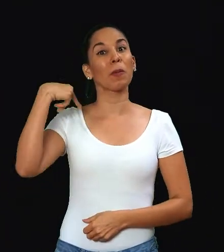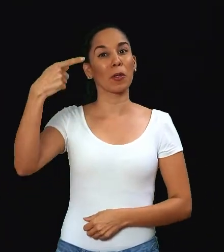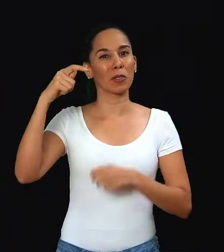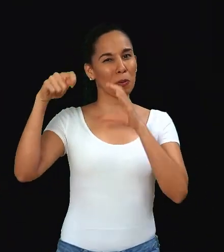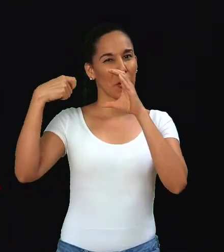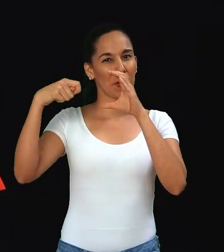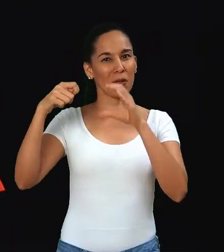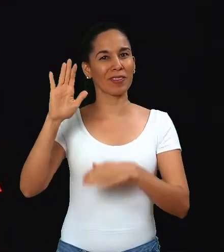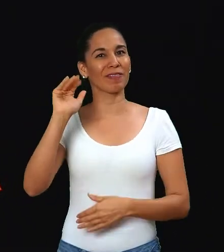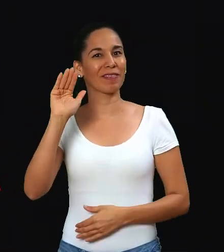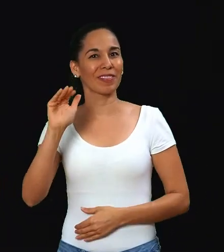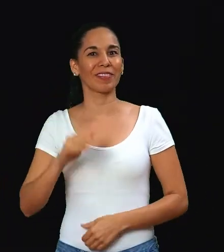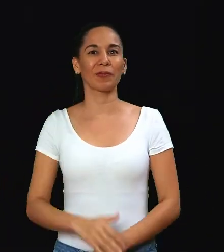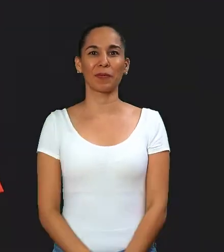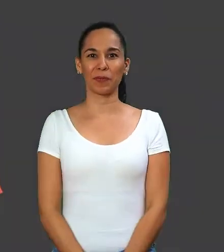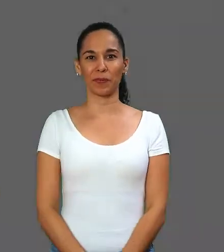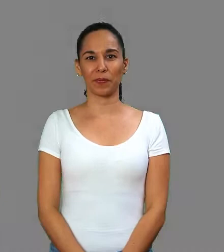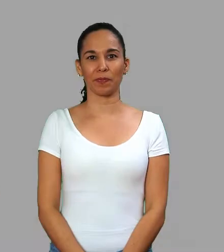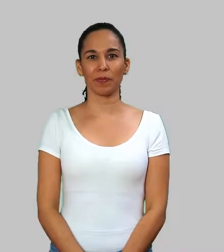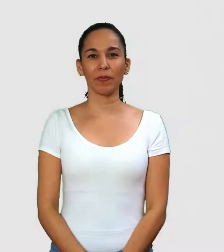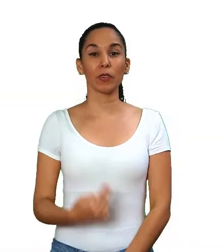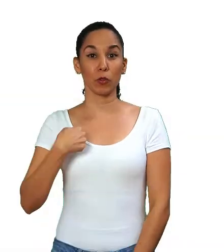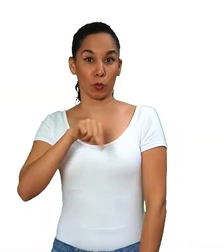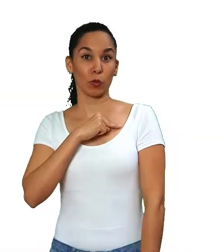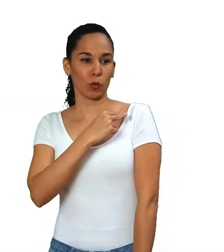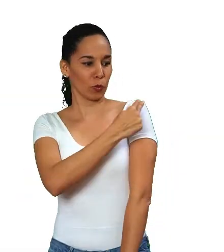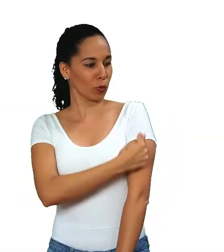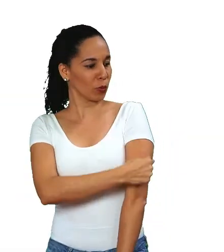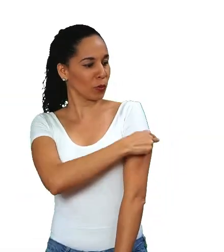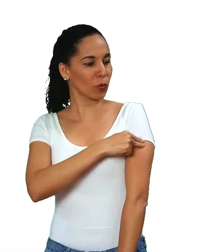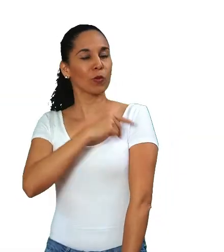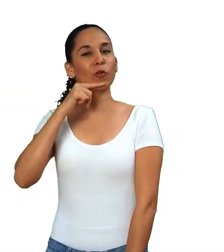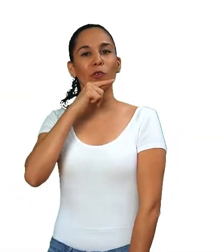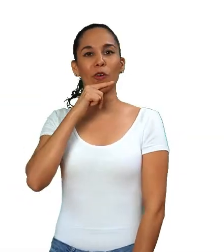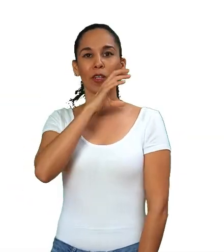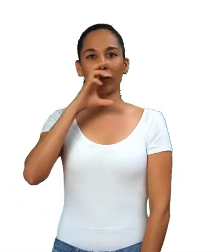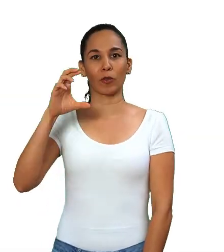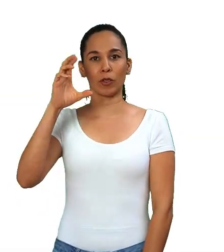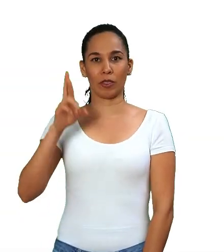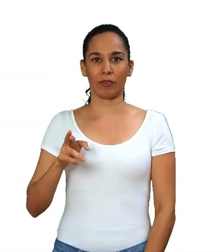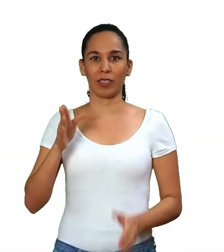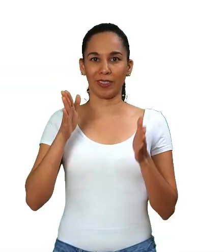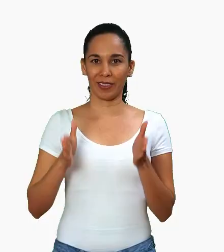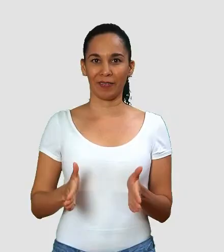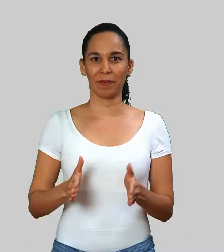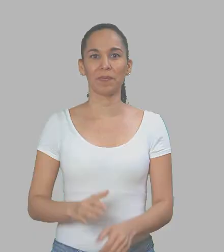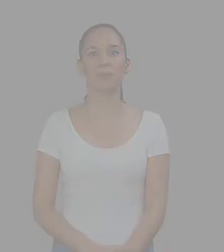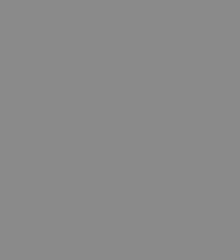siguiente entrega! ¡Hasta pronto! Somos la Cruz Roja Costarricense